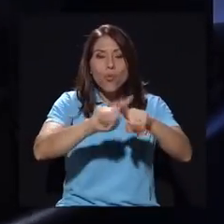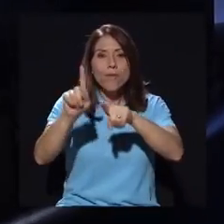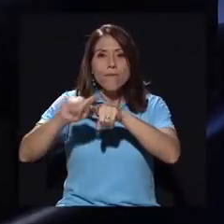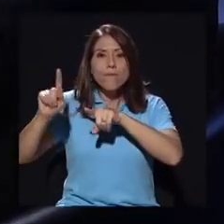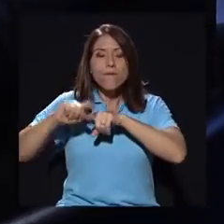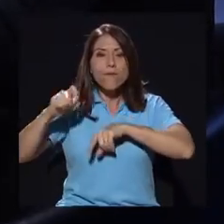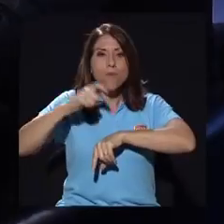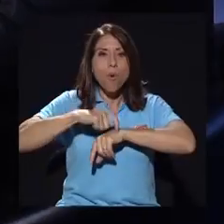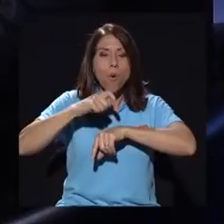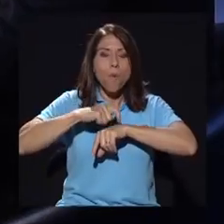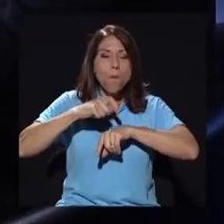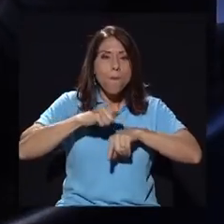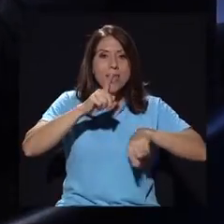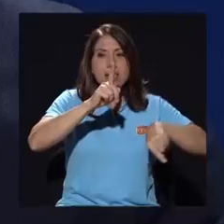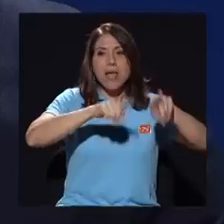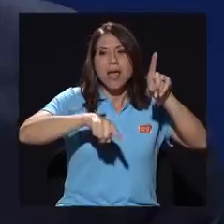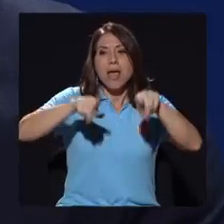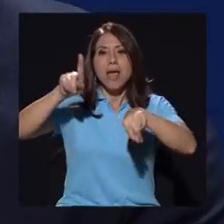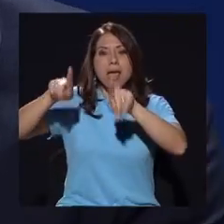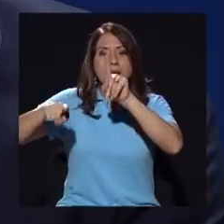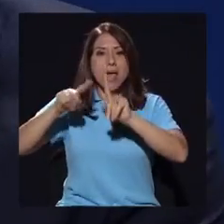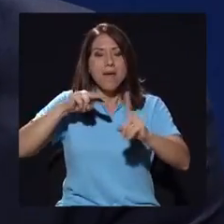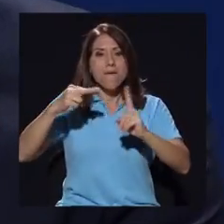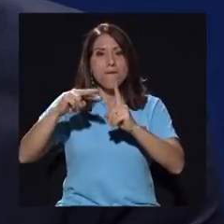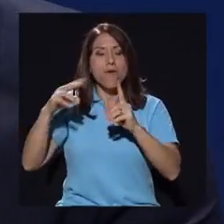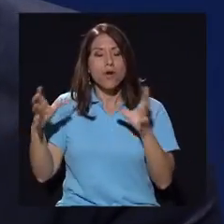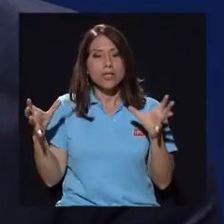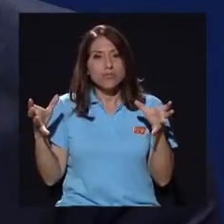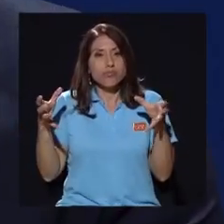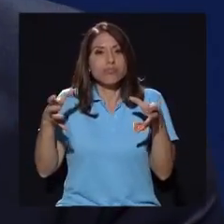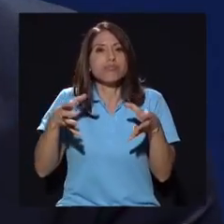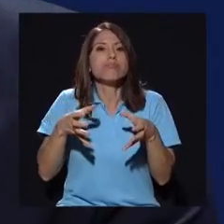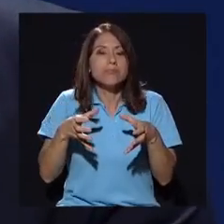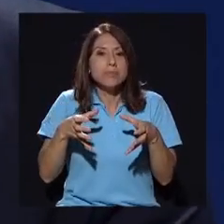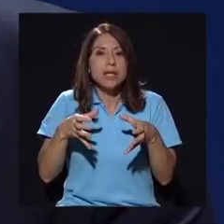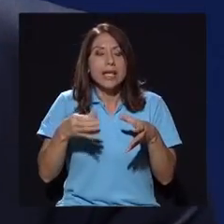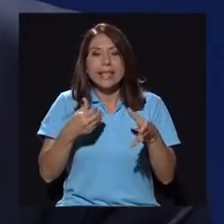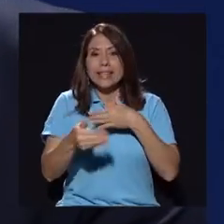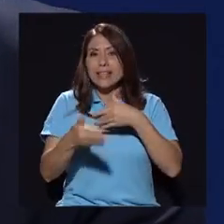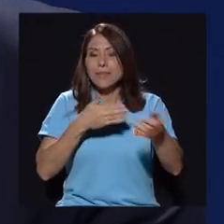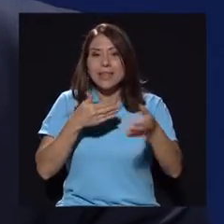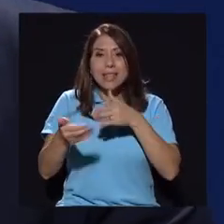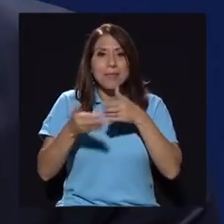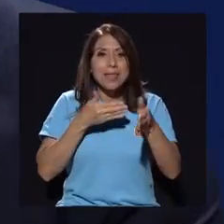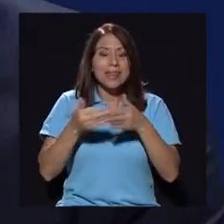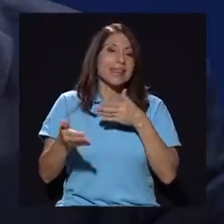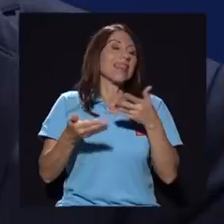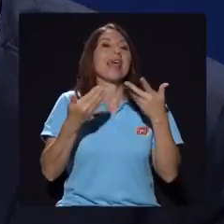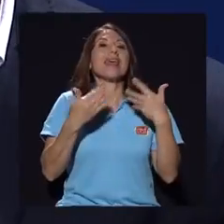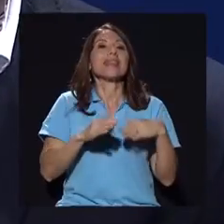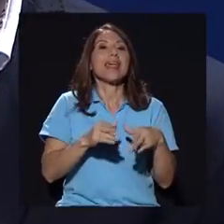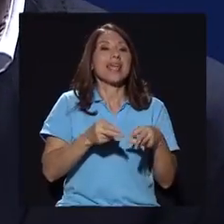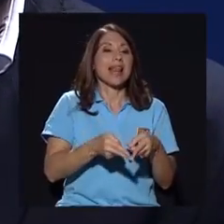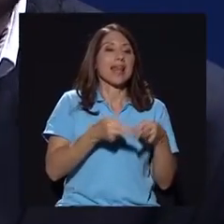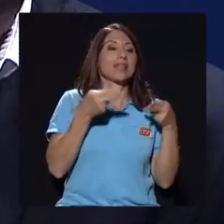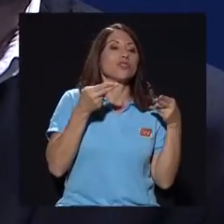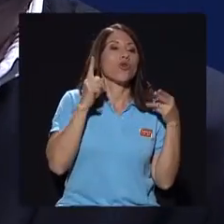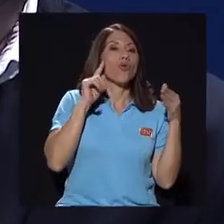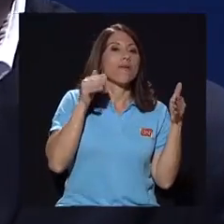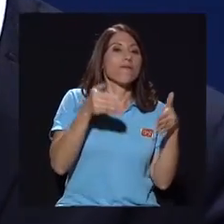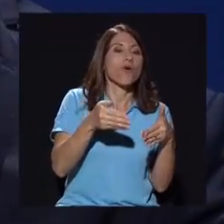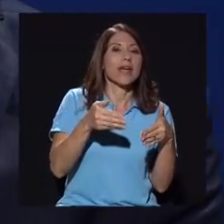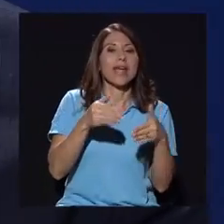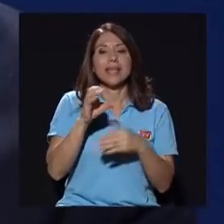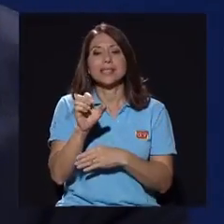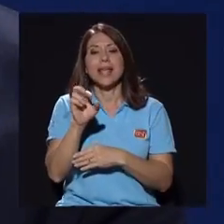diferentes, en diferentes momentos y a partir de diferentes enfoques y que independientemente de que Nación tenga un enfoque, que CR